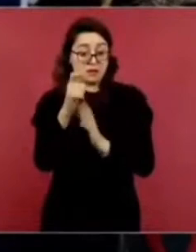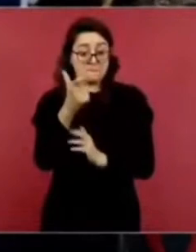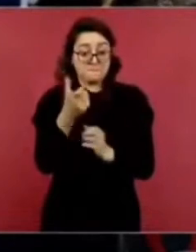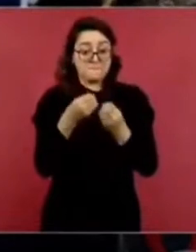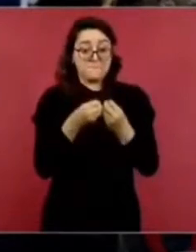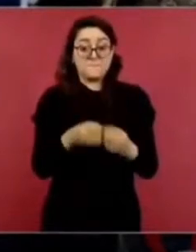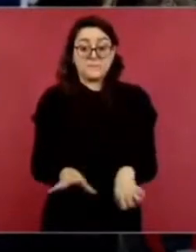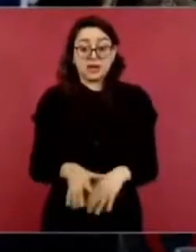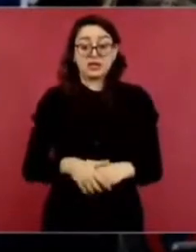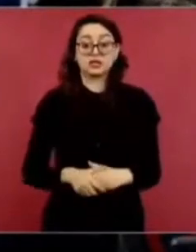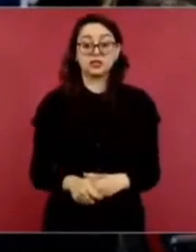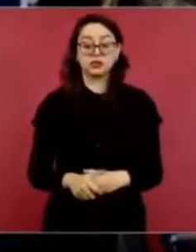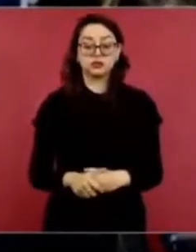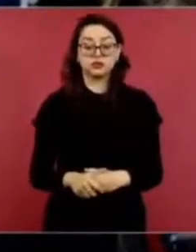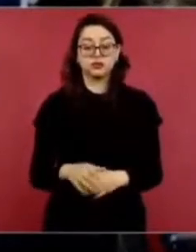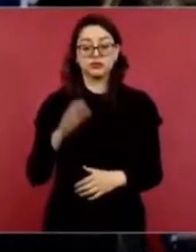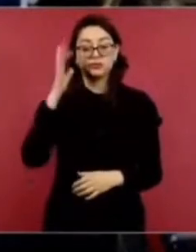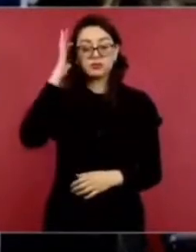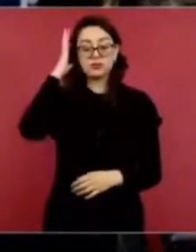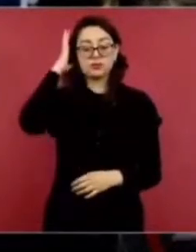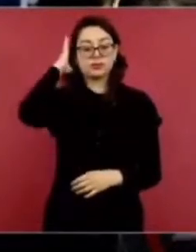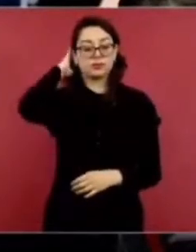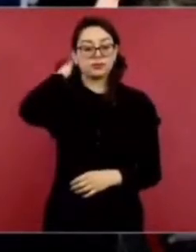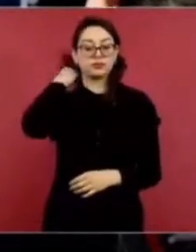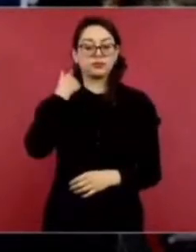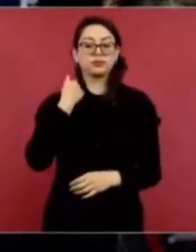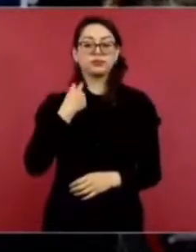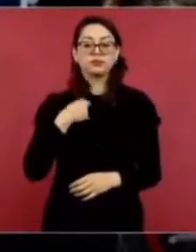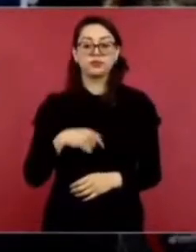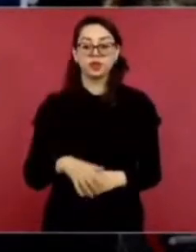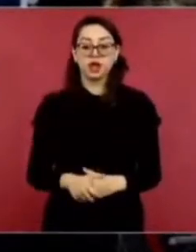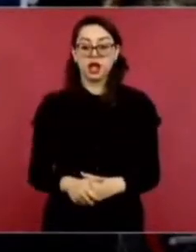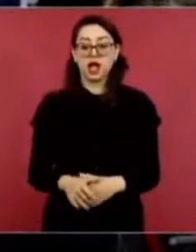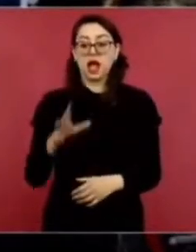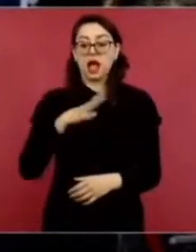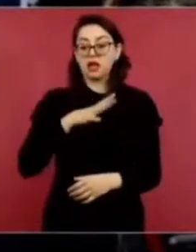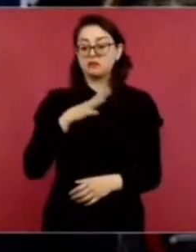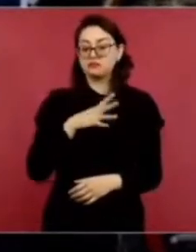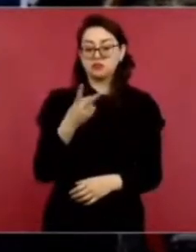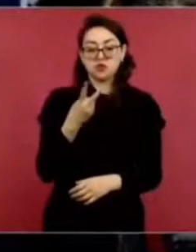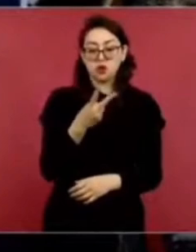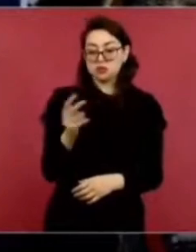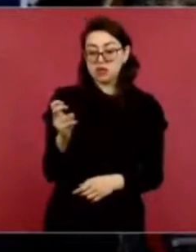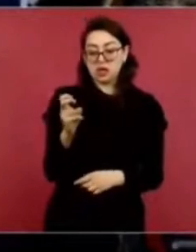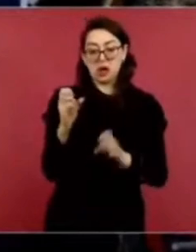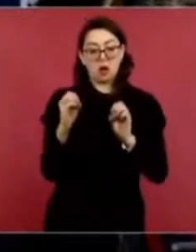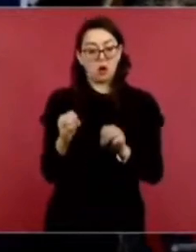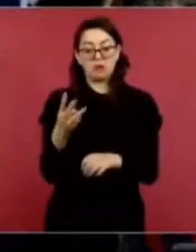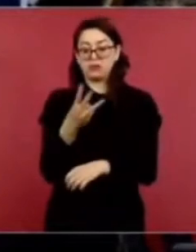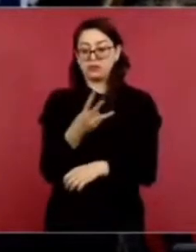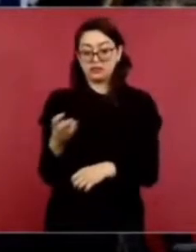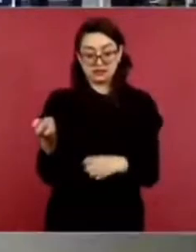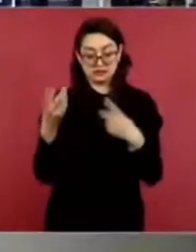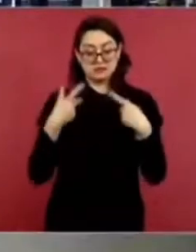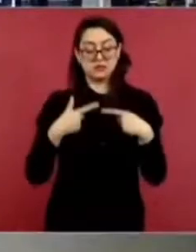Son varios, son varios, varios, 300 trabajadores, presidente, si no es que más.